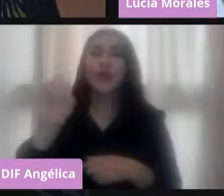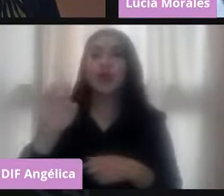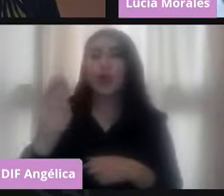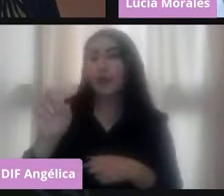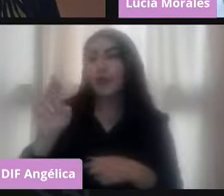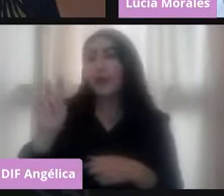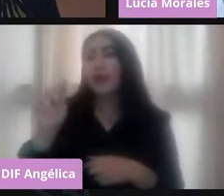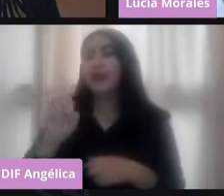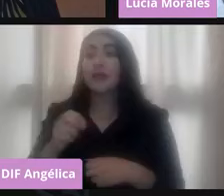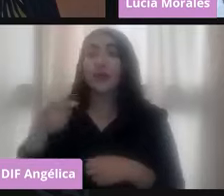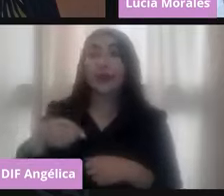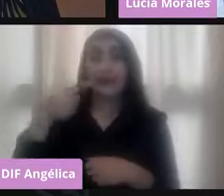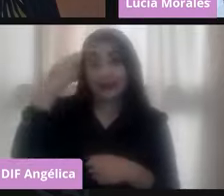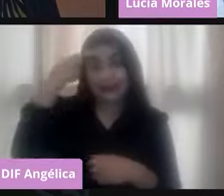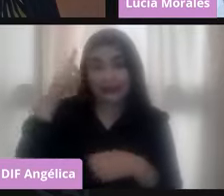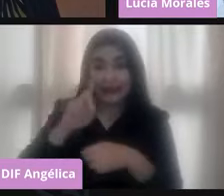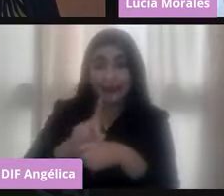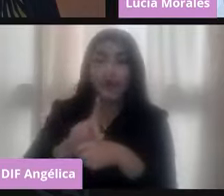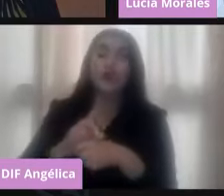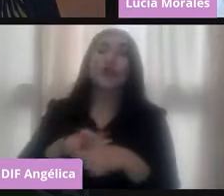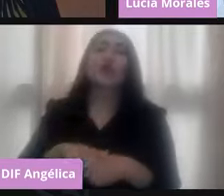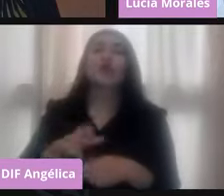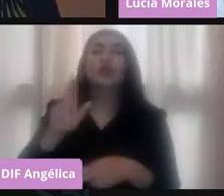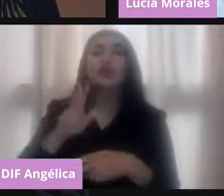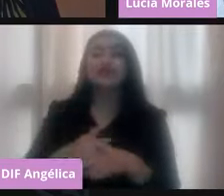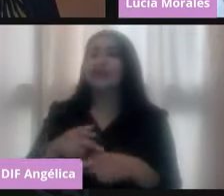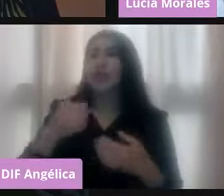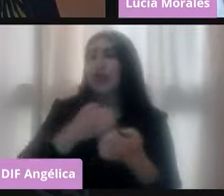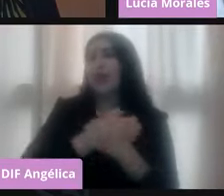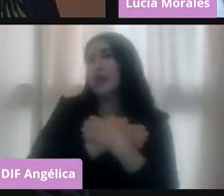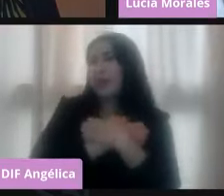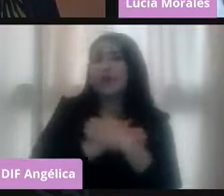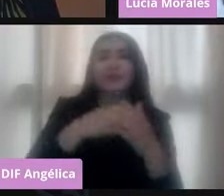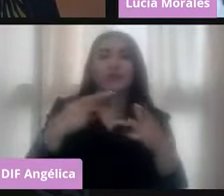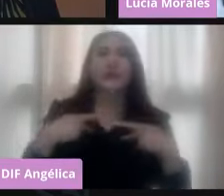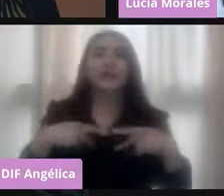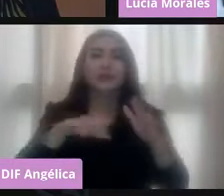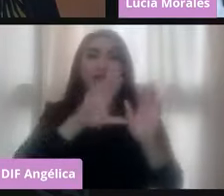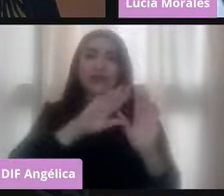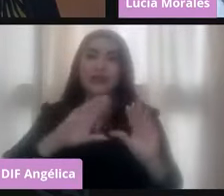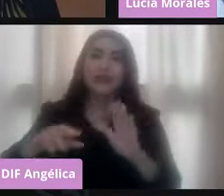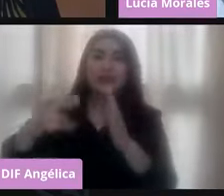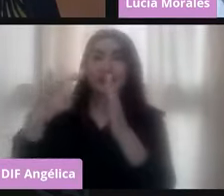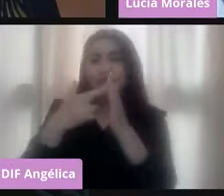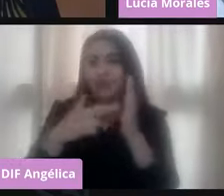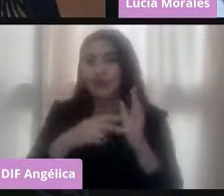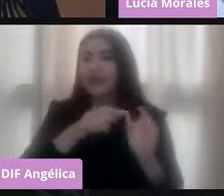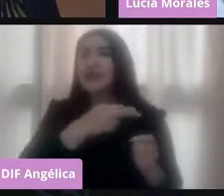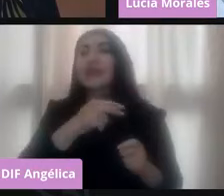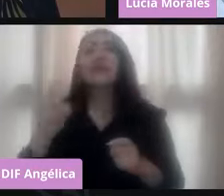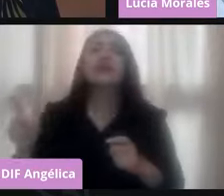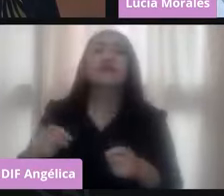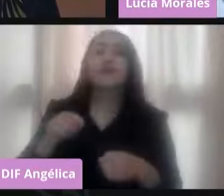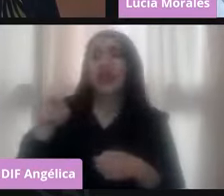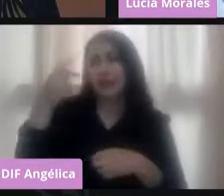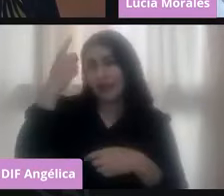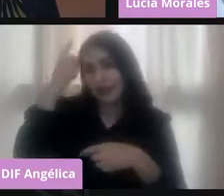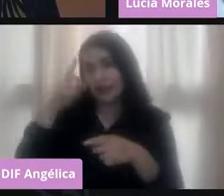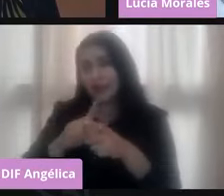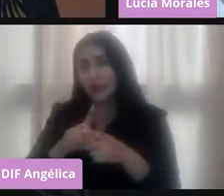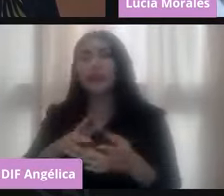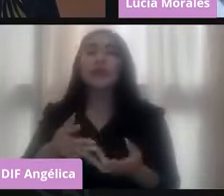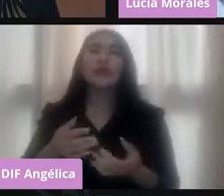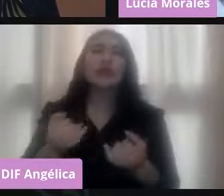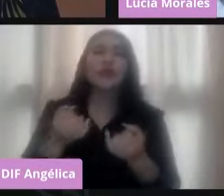que es nuestro Director Ejecutivo de Capacitación Electoral y Educación Cívica, del Maestro Francisco Javier Morales Camarena, que es nuestro Director de Educación Cívica y